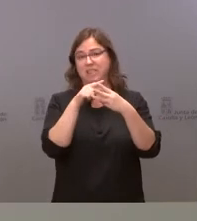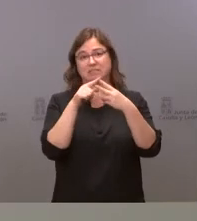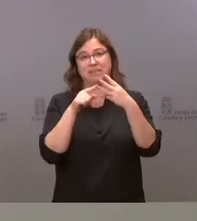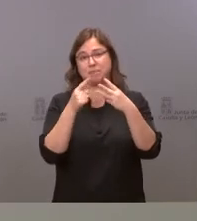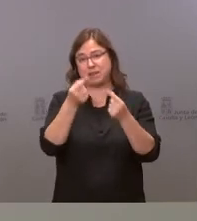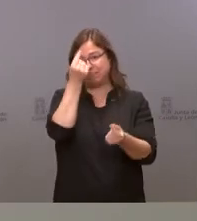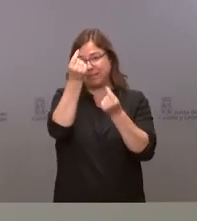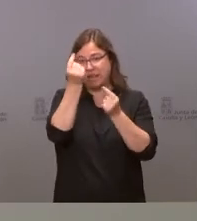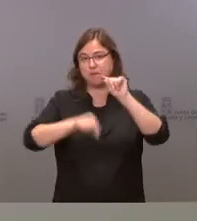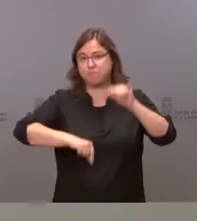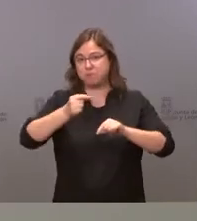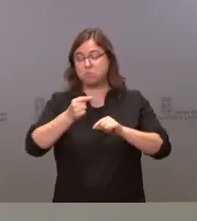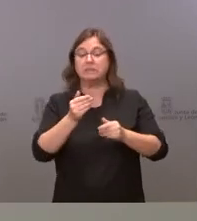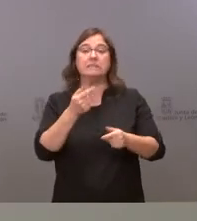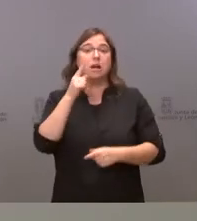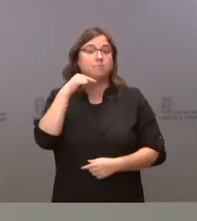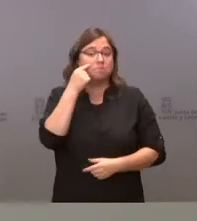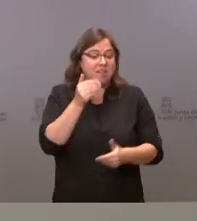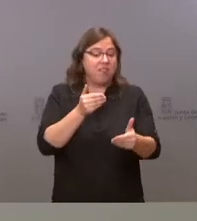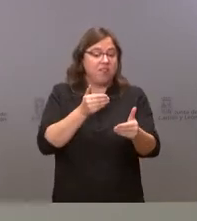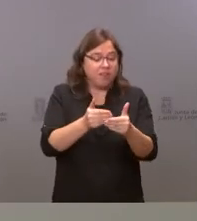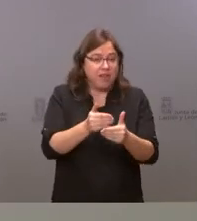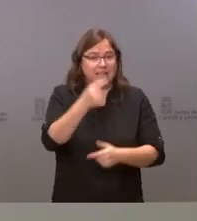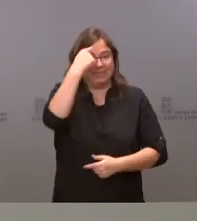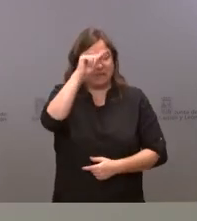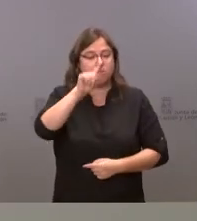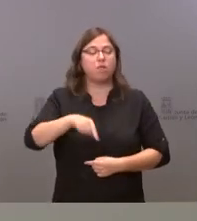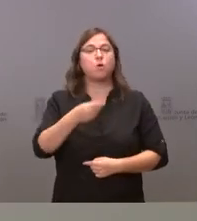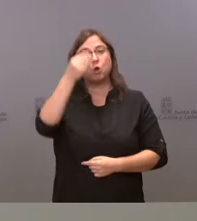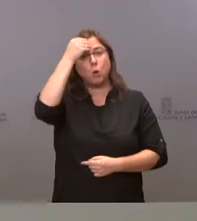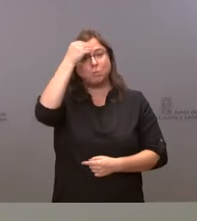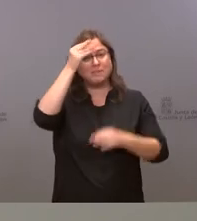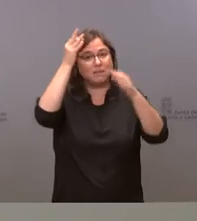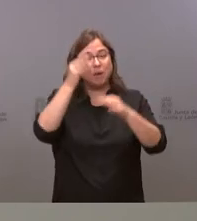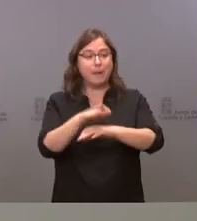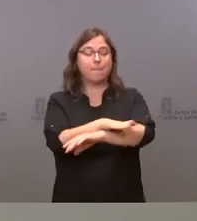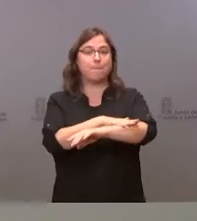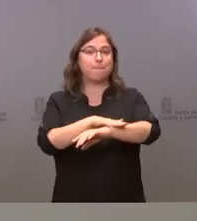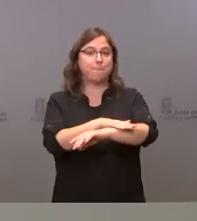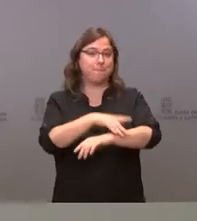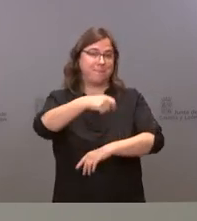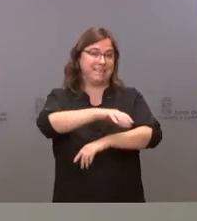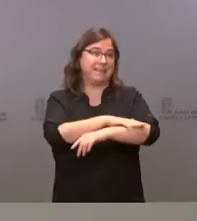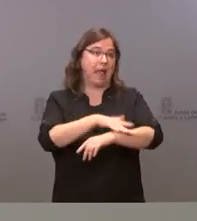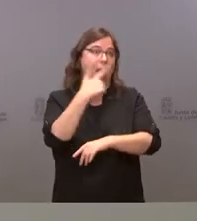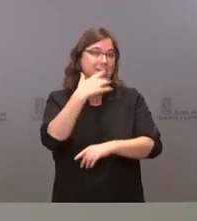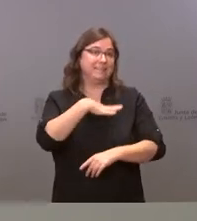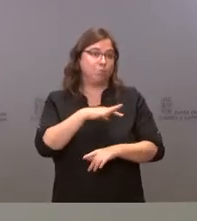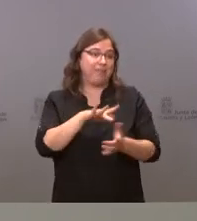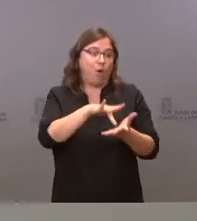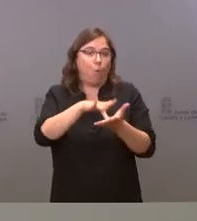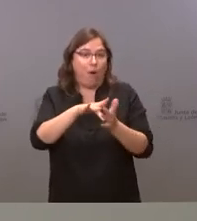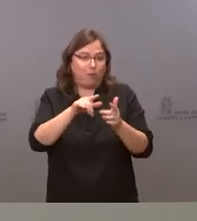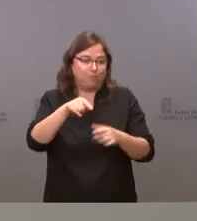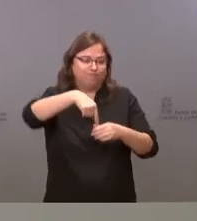que esperamos conocer en breve y fundamentalmente esperamos que el presidente del gobierno de España pueda encontrar dentro de su apretada agenda un